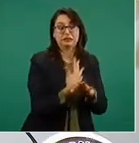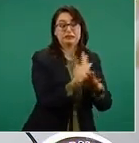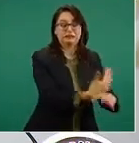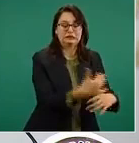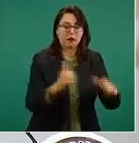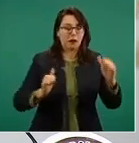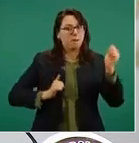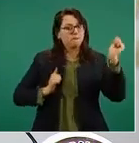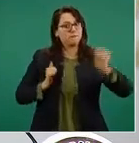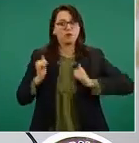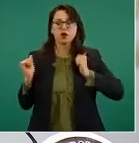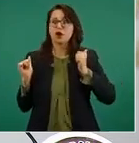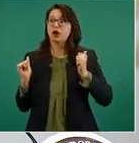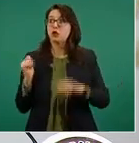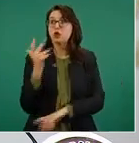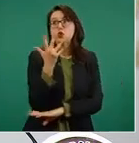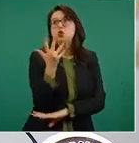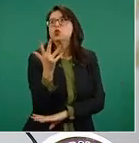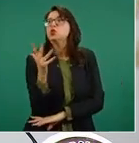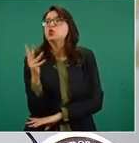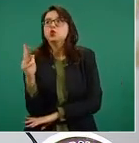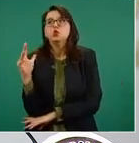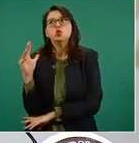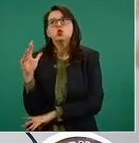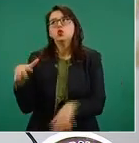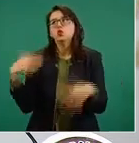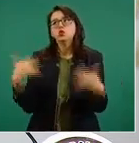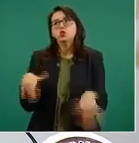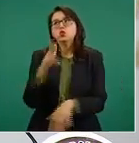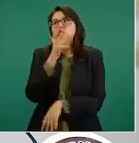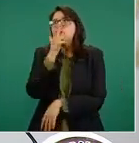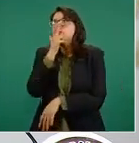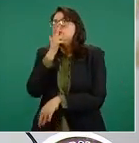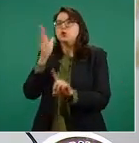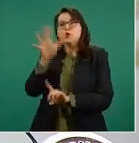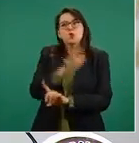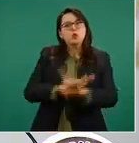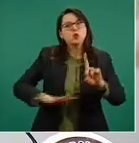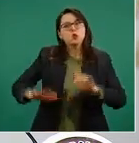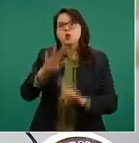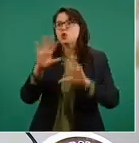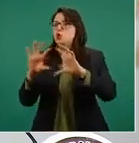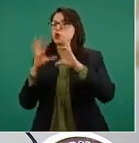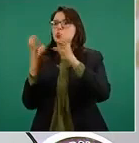para justificar